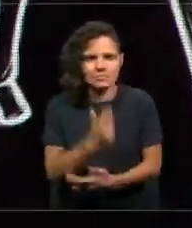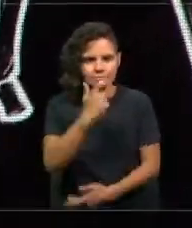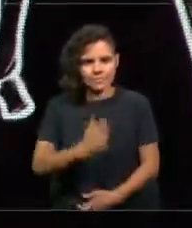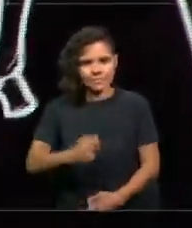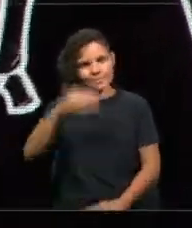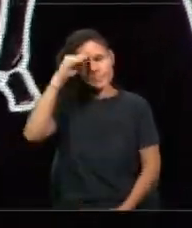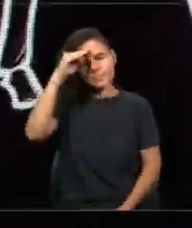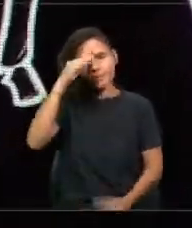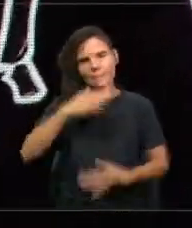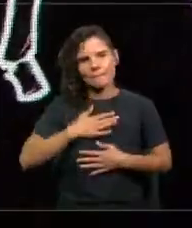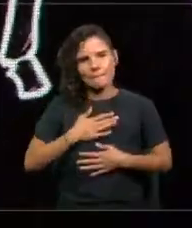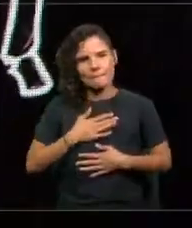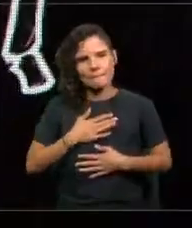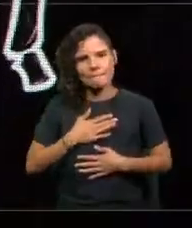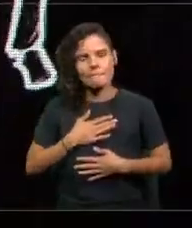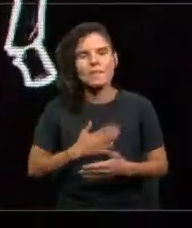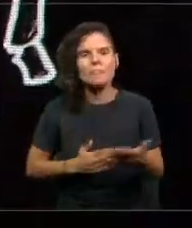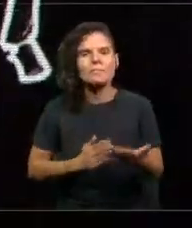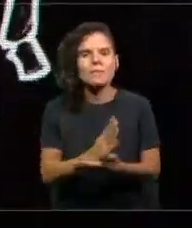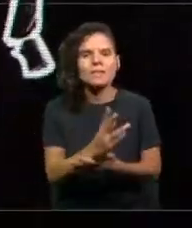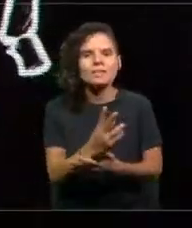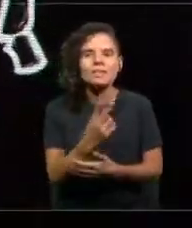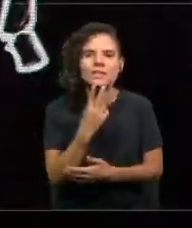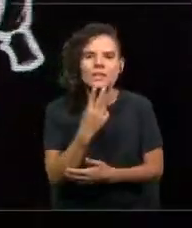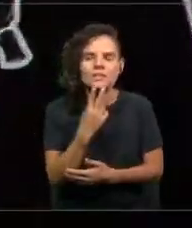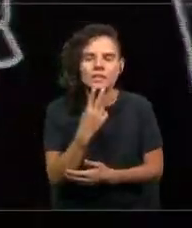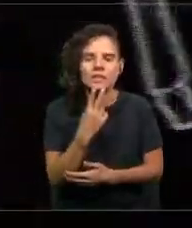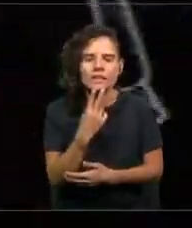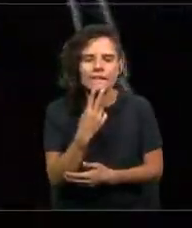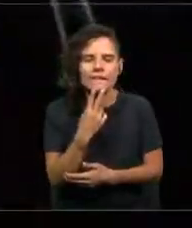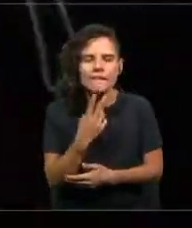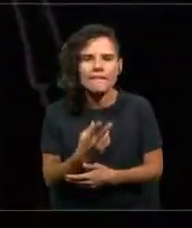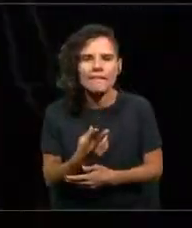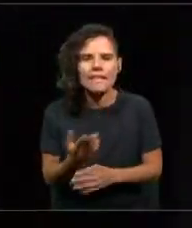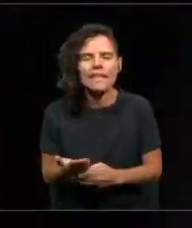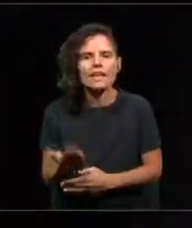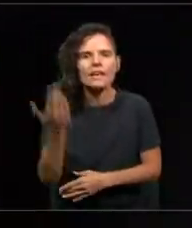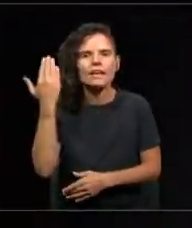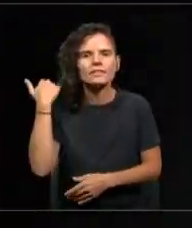parten de una vida donde al inicio se decía